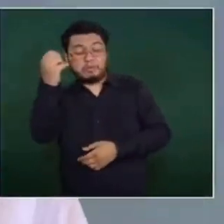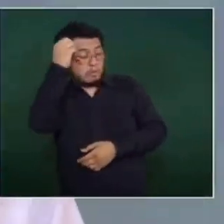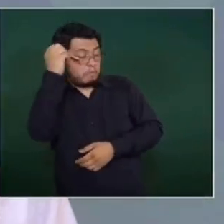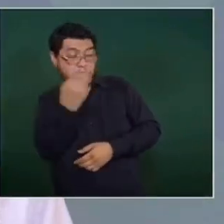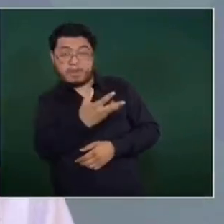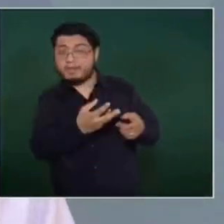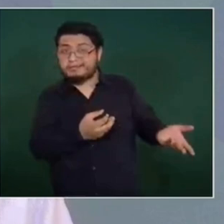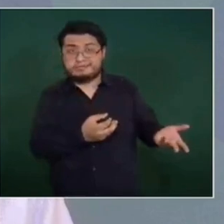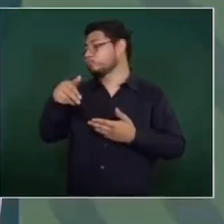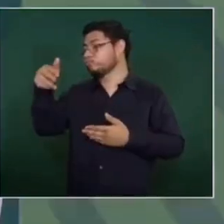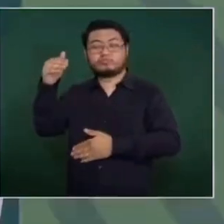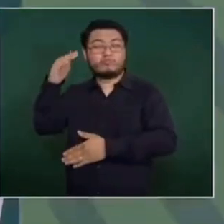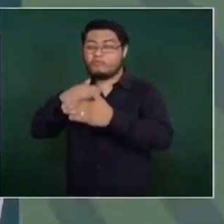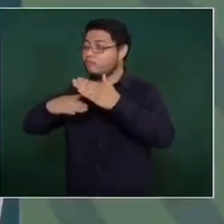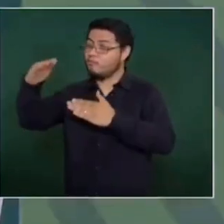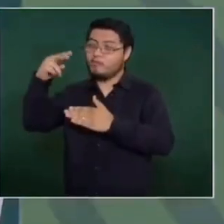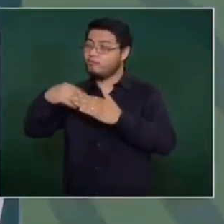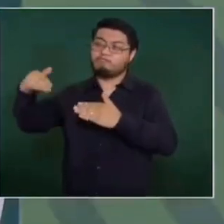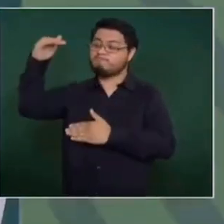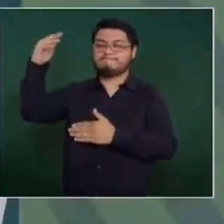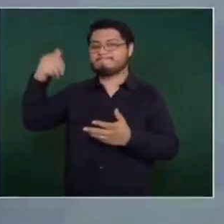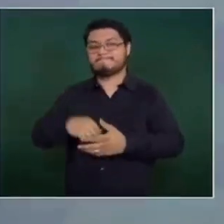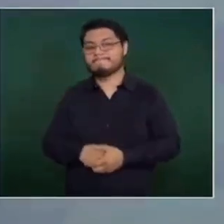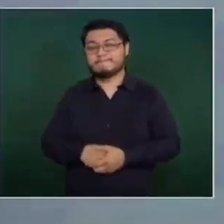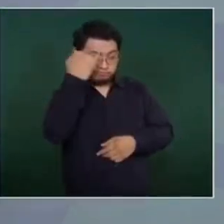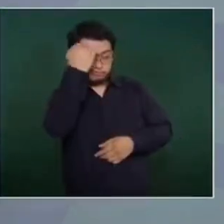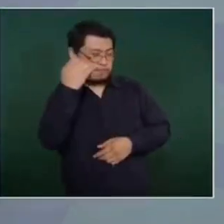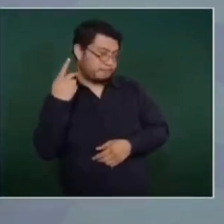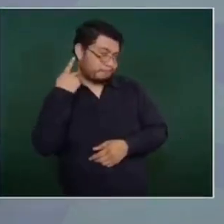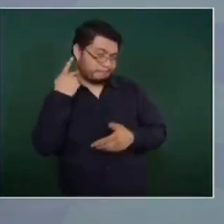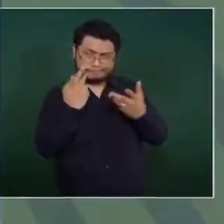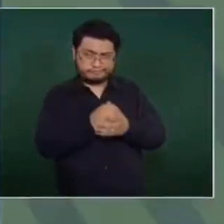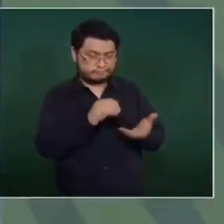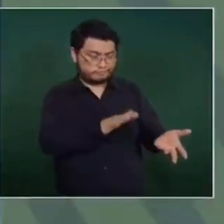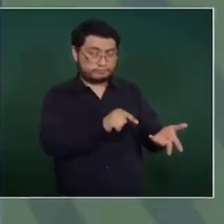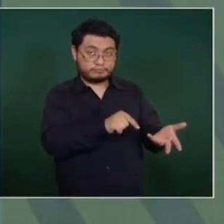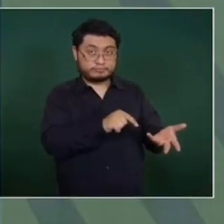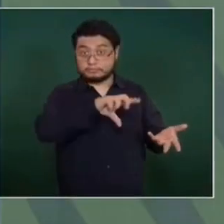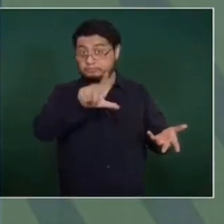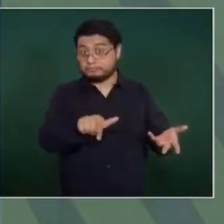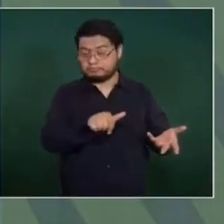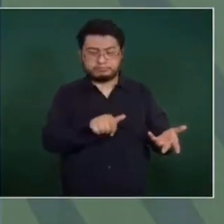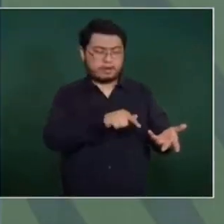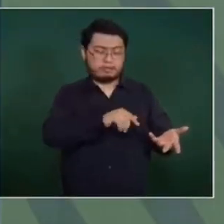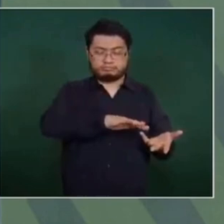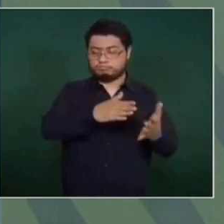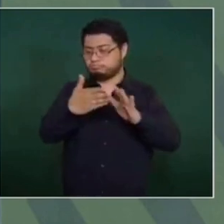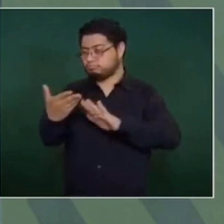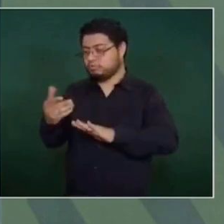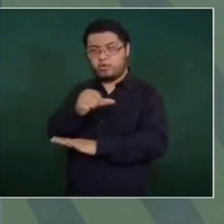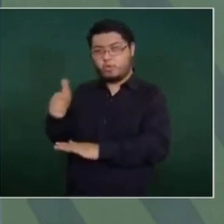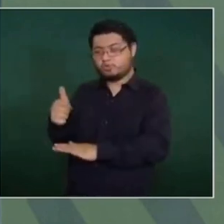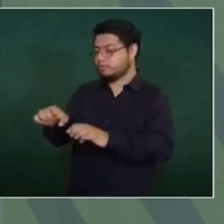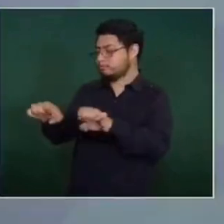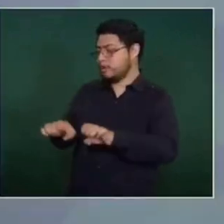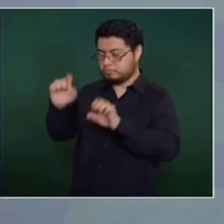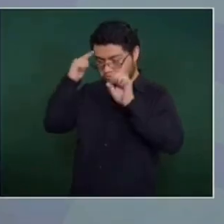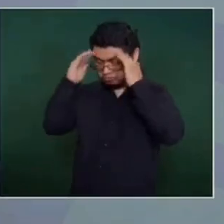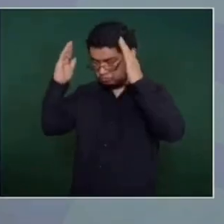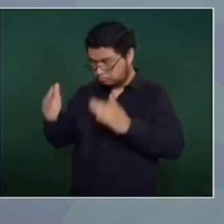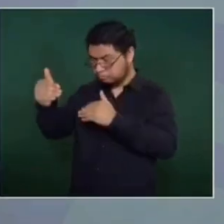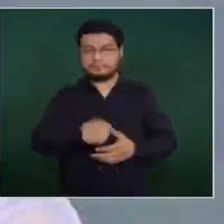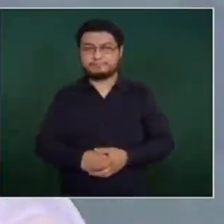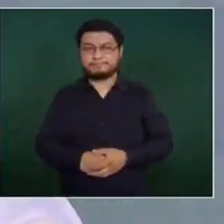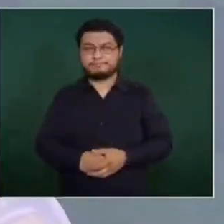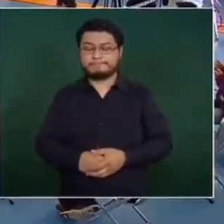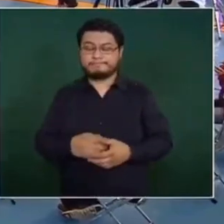Olvidan sus orígenes. Es como los que vienen de la izquierda. Y luego se pasan al conservadurismo, como este